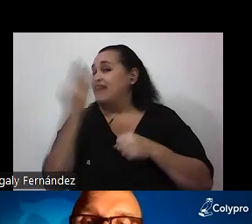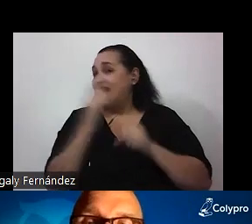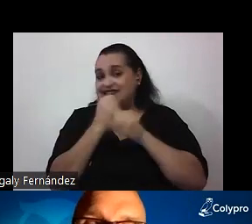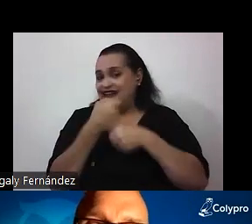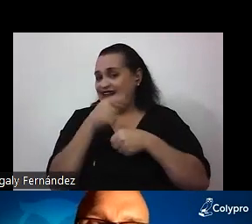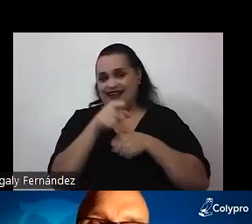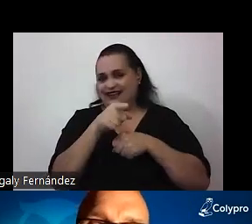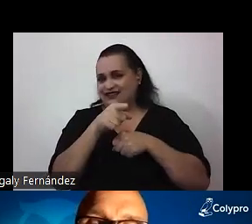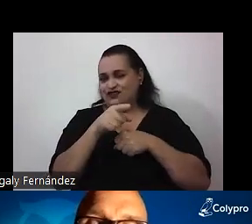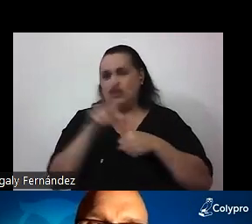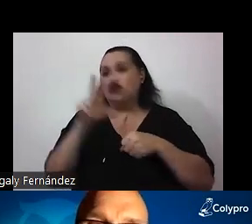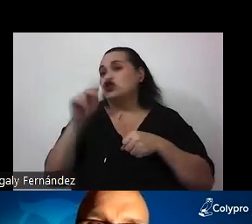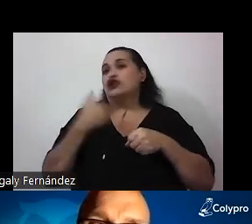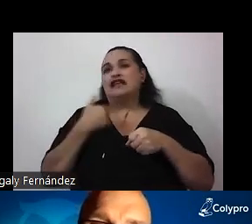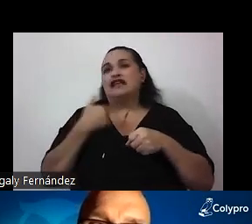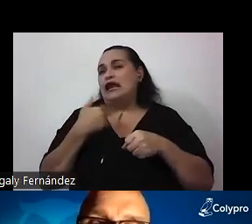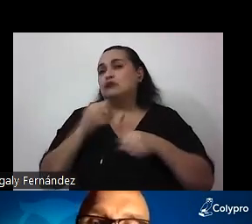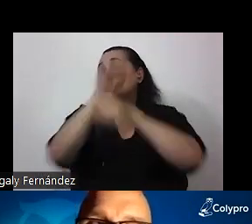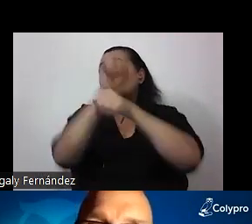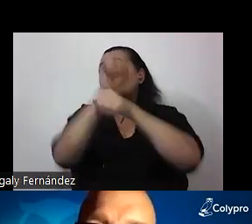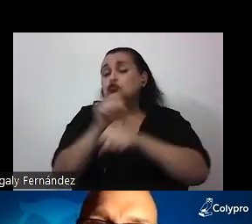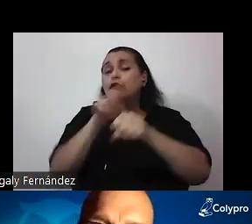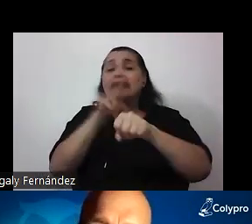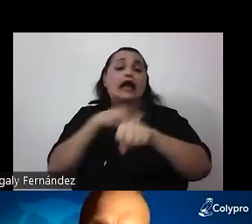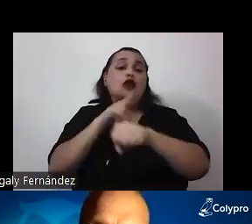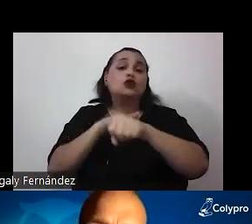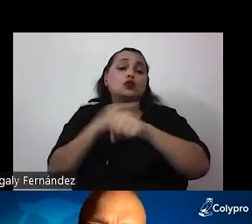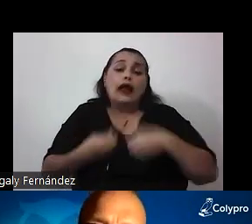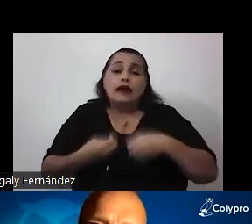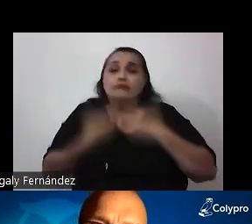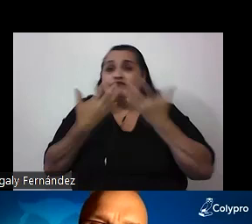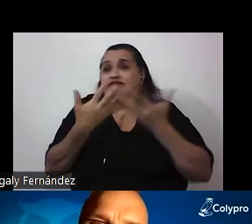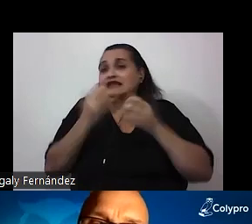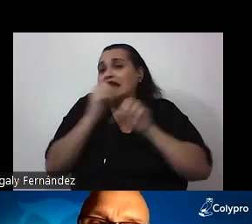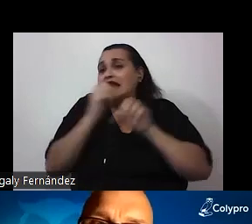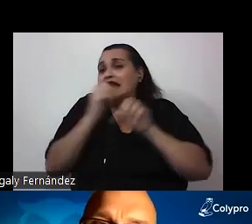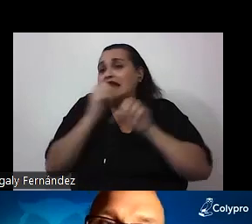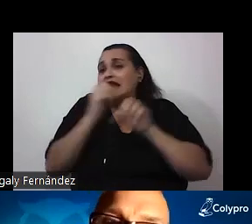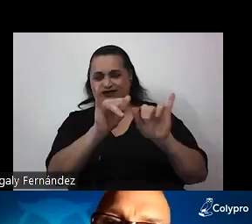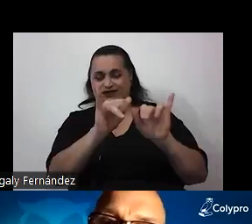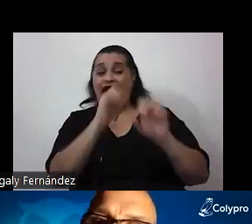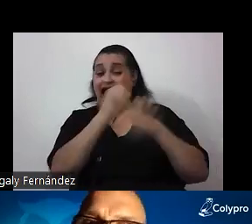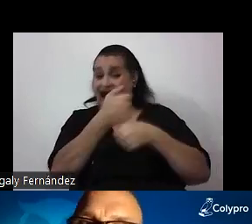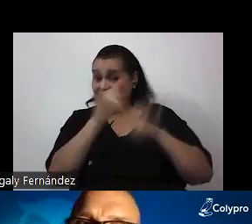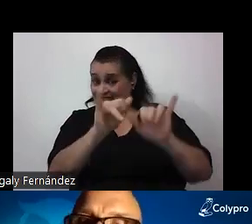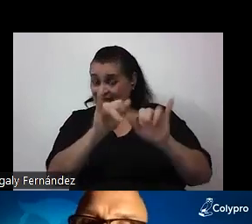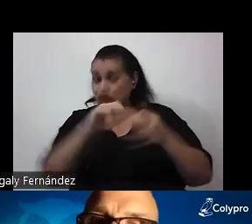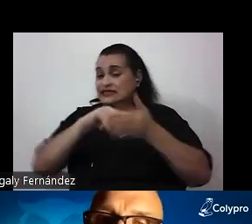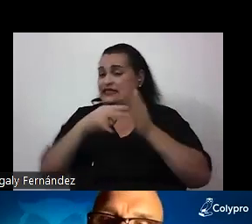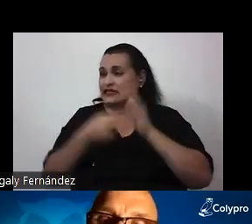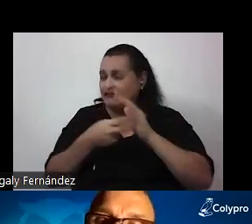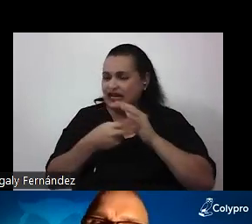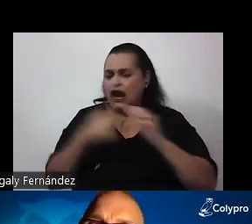No tenemos una tendencia natural, espontánea, a hacer esto. Y hacer esto bien implica ciertos